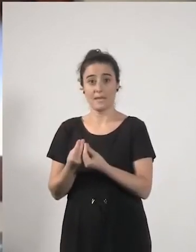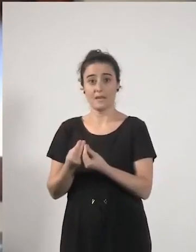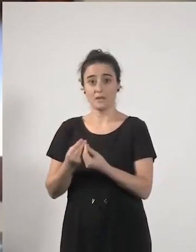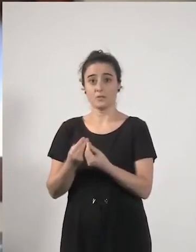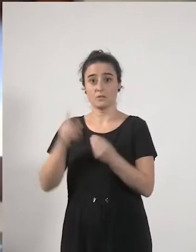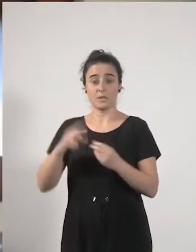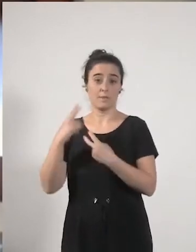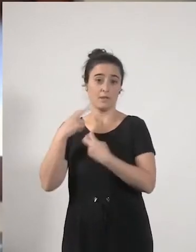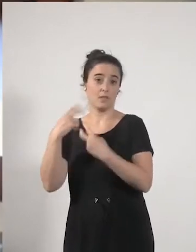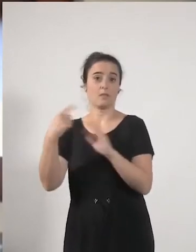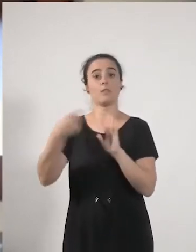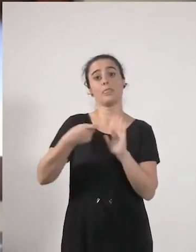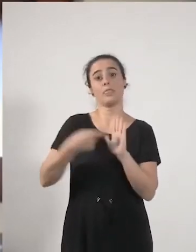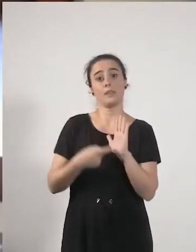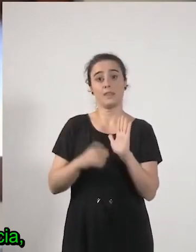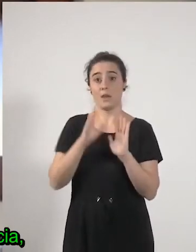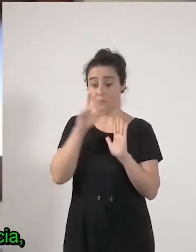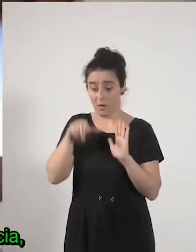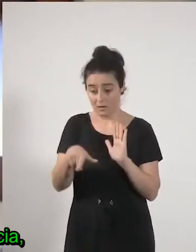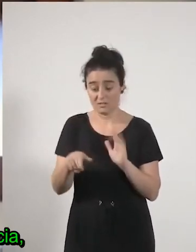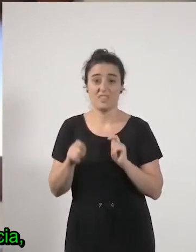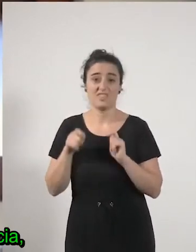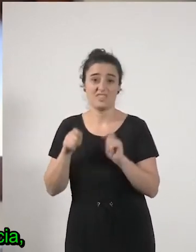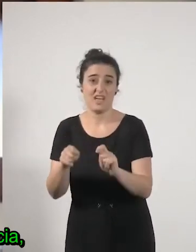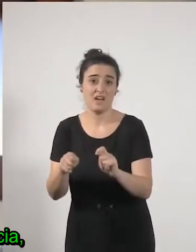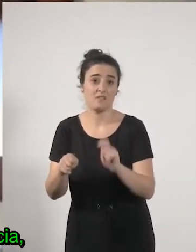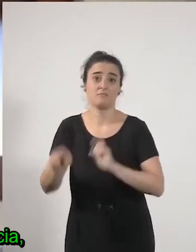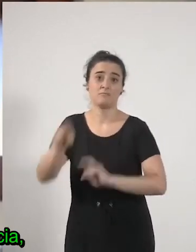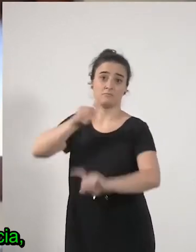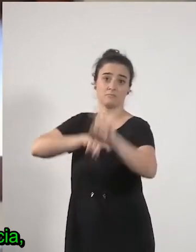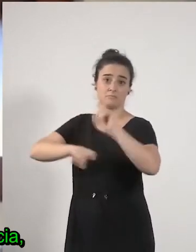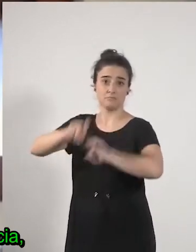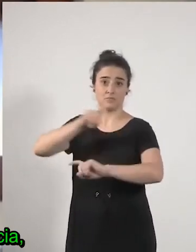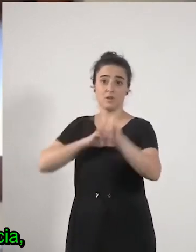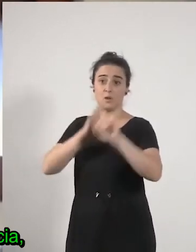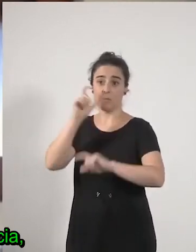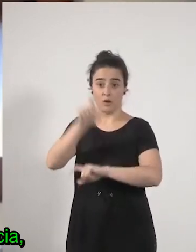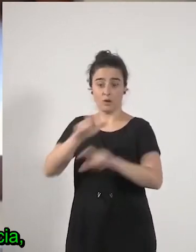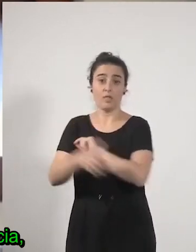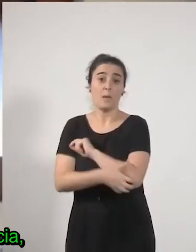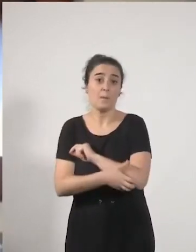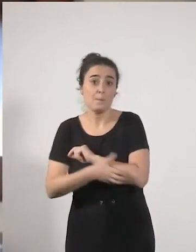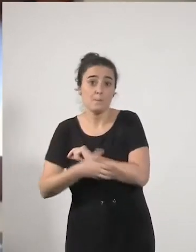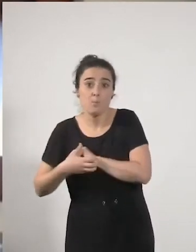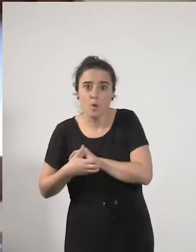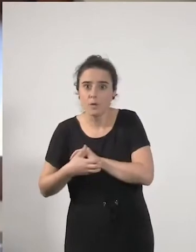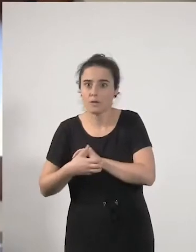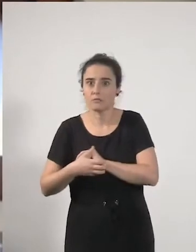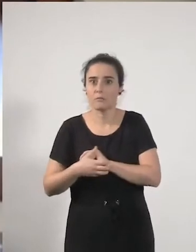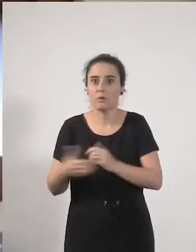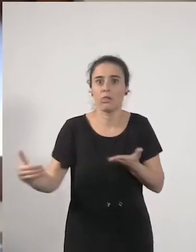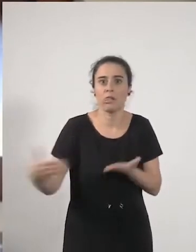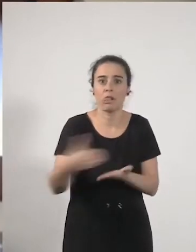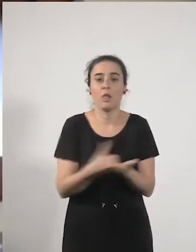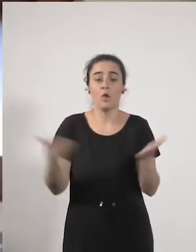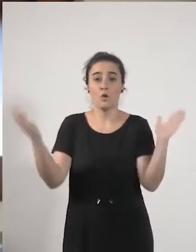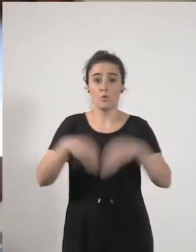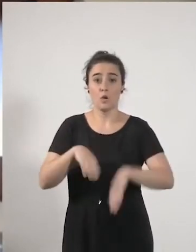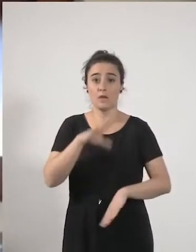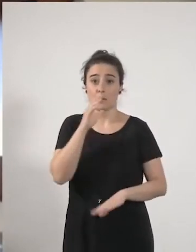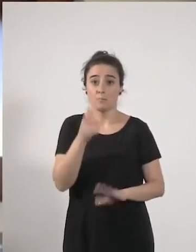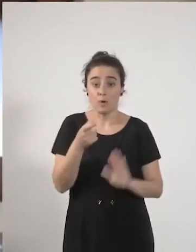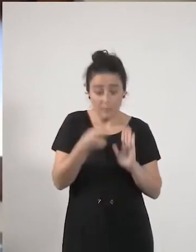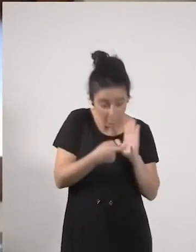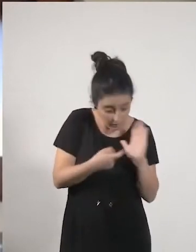también aparte de ser regresivo porque la gente pobre no se beneficia puesto que no tiene de donde desgrabarse